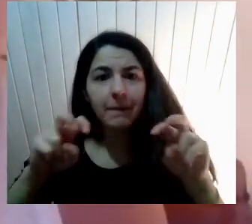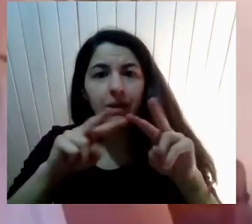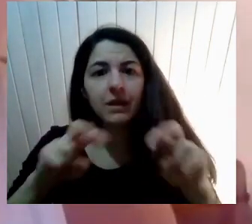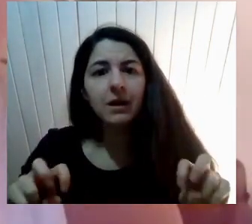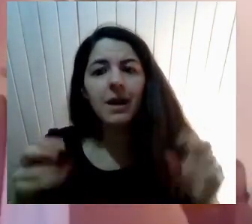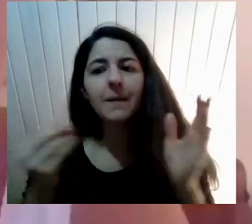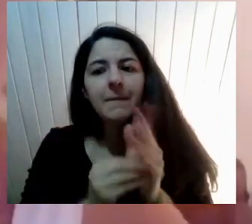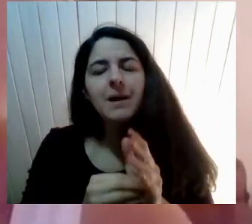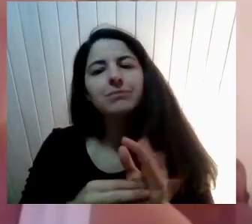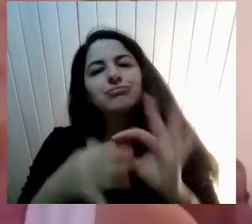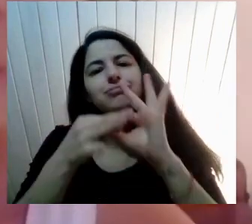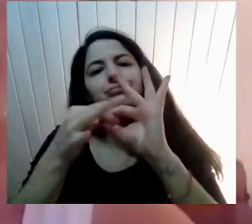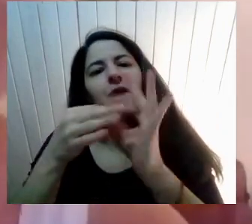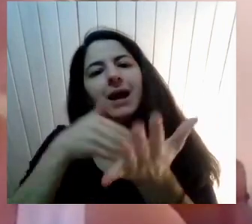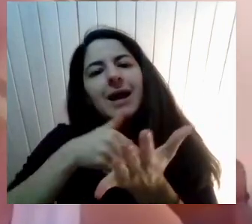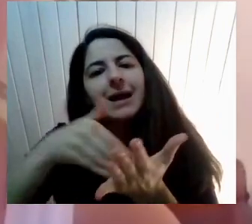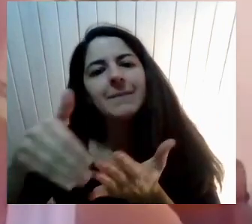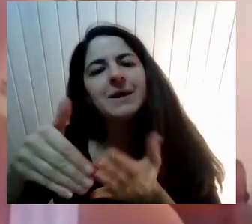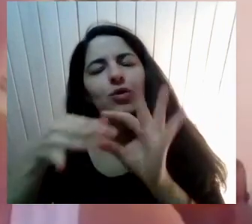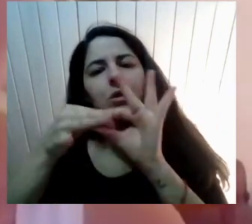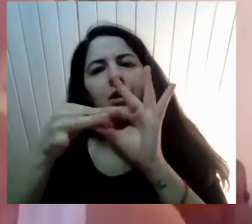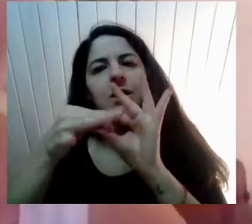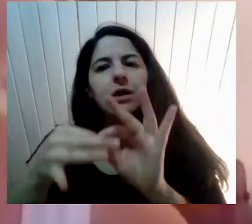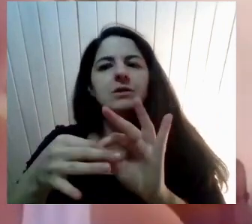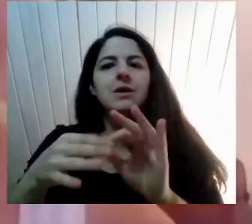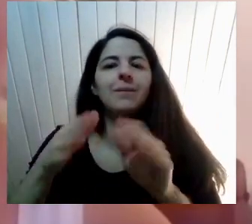Millón De Gracias Por Tu Aporto Y Por La Orientación